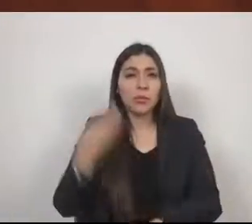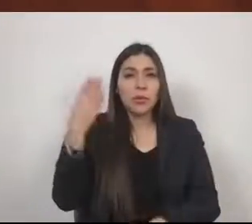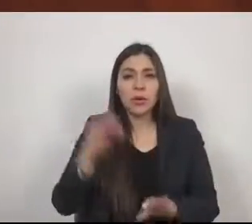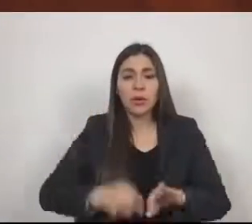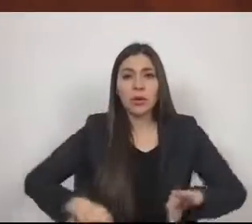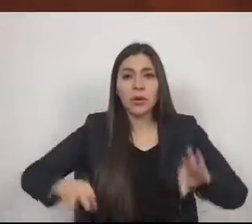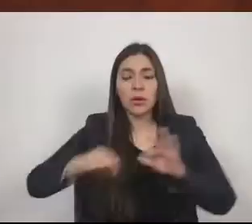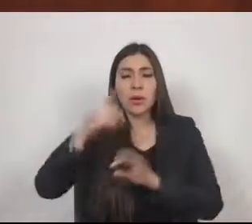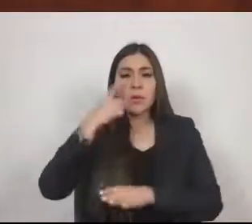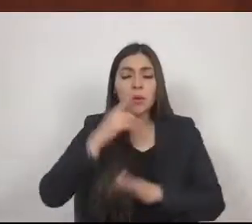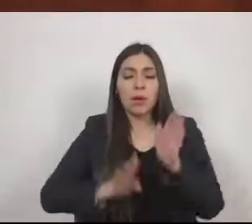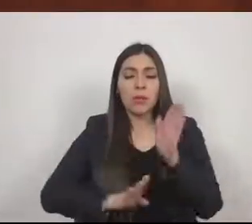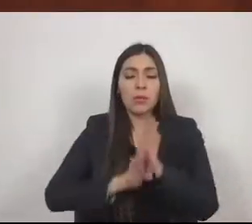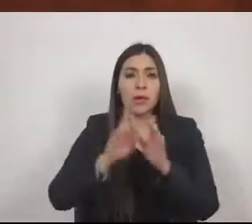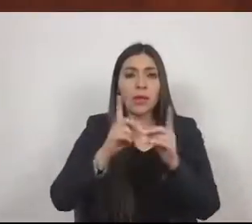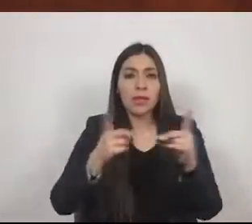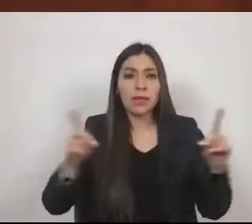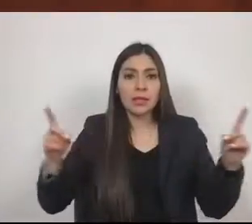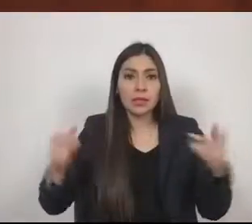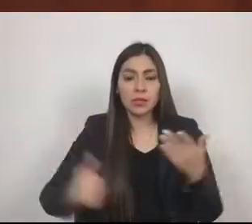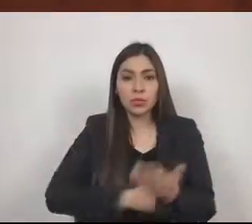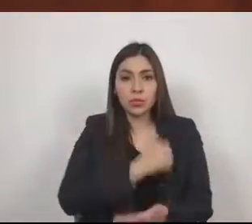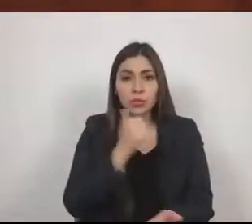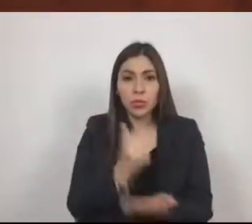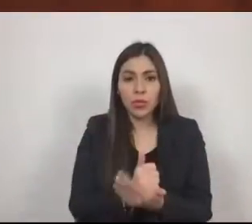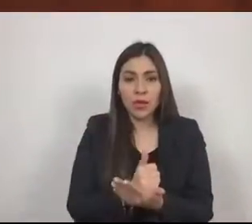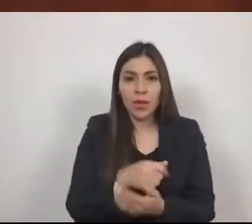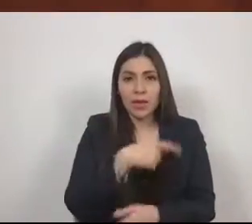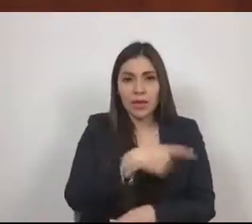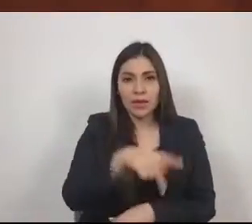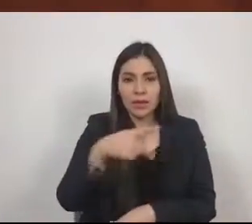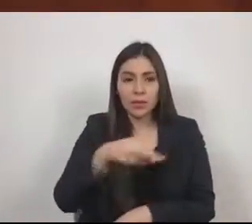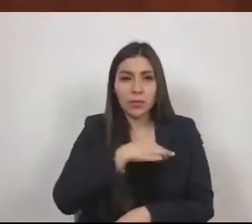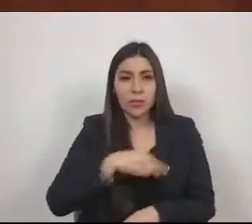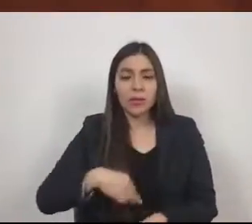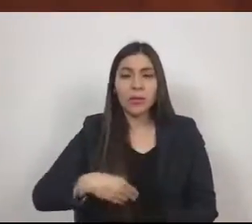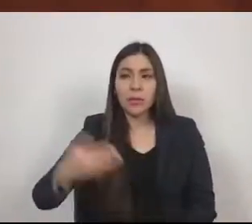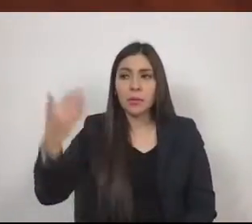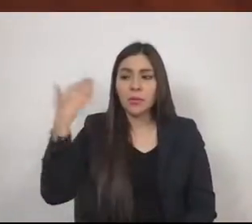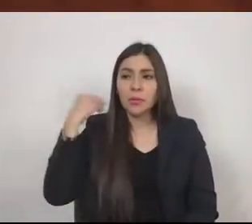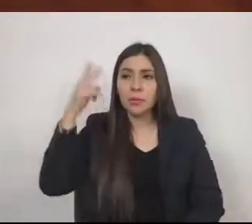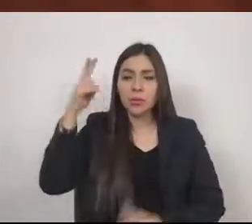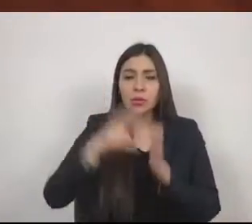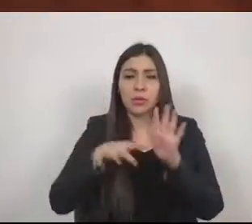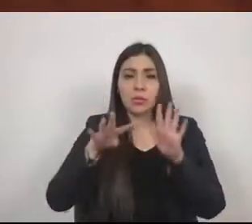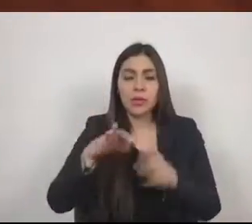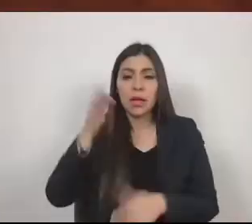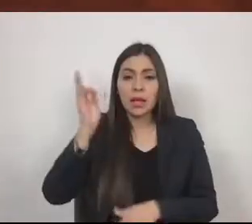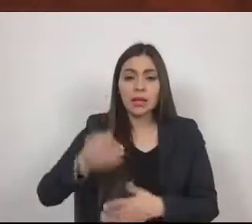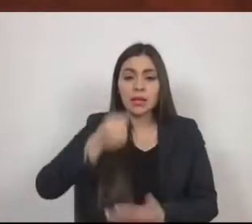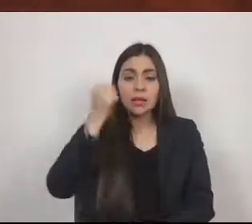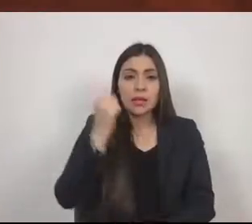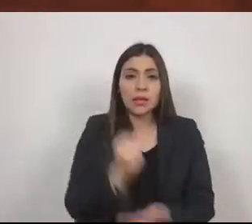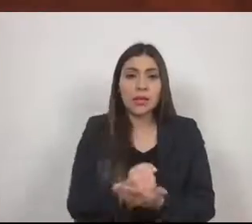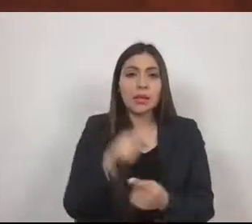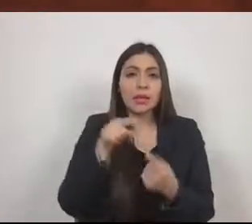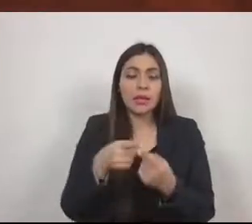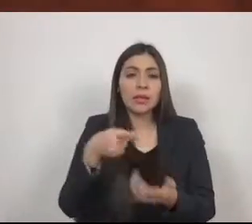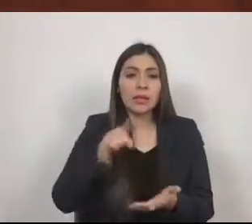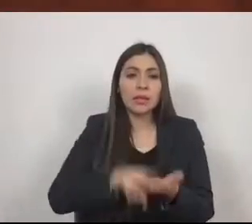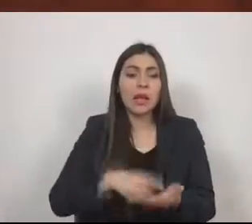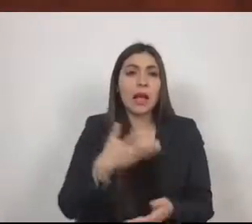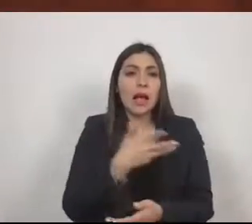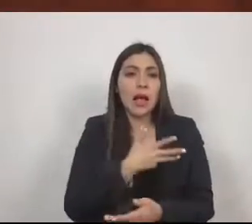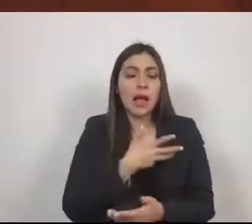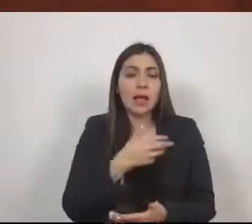metropolitano, que el que se aprobó para 2019 consideraba, por ejemplo, destinar